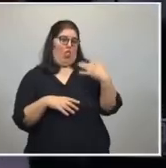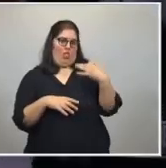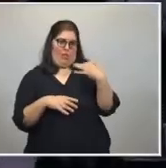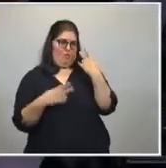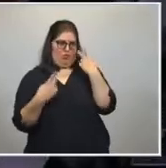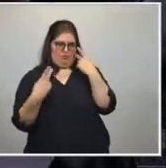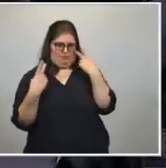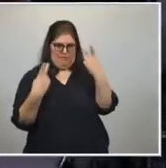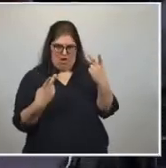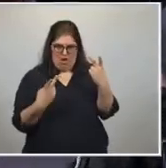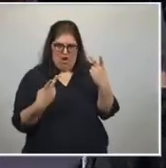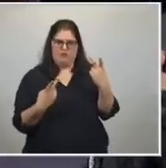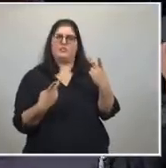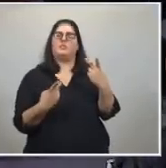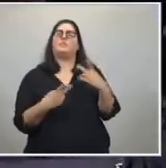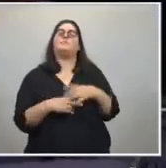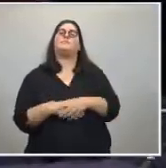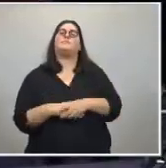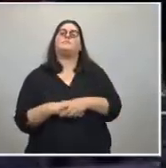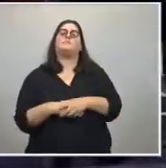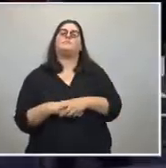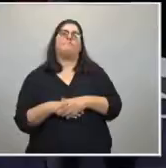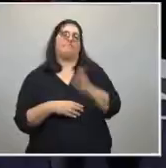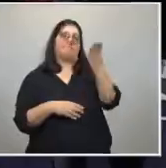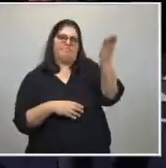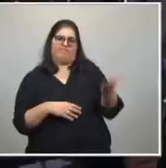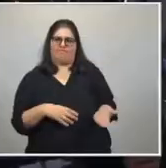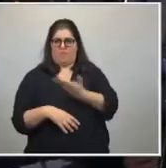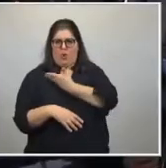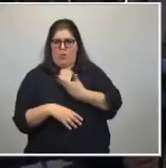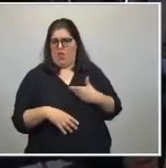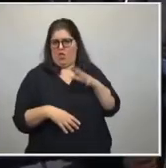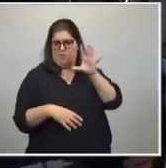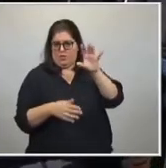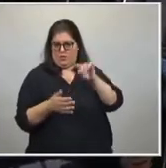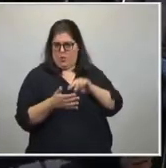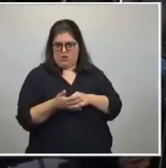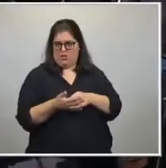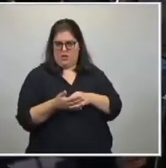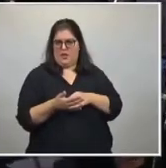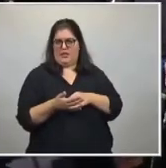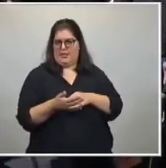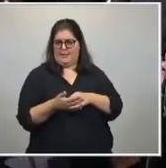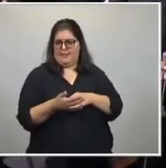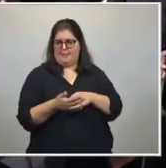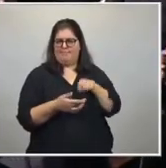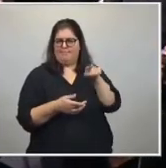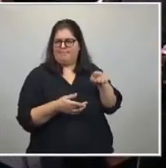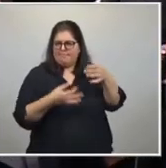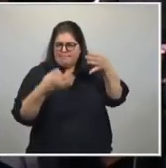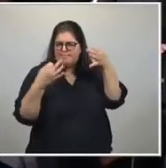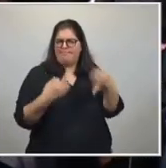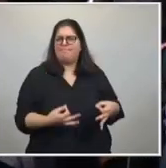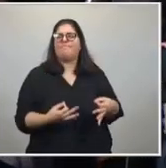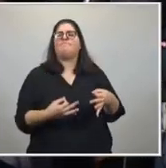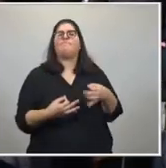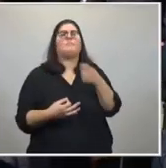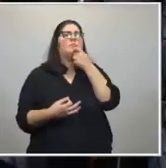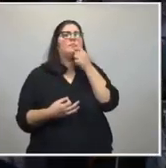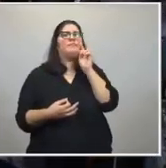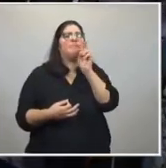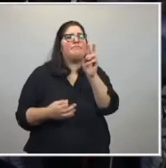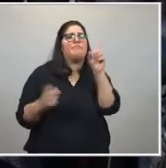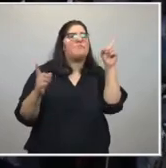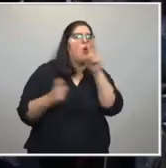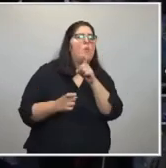remarcar es que tenemos un gobernador de la provincia de Buenos Aires que frente a cada problema